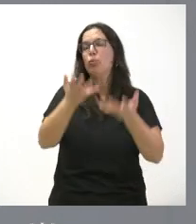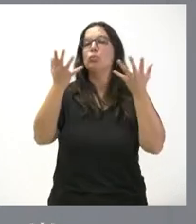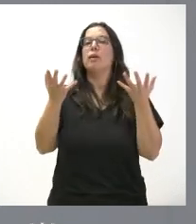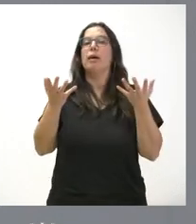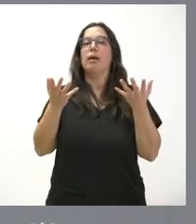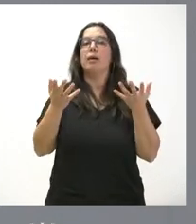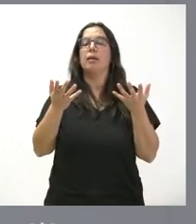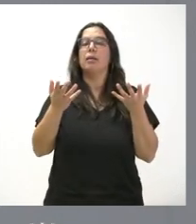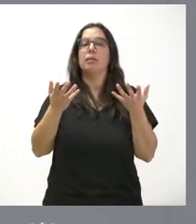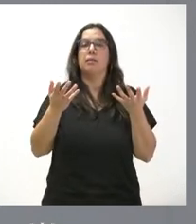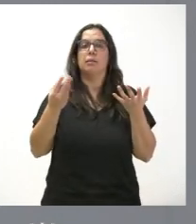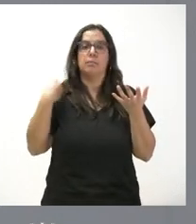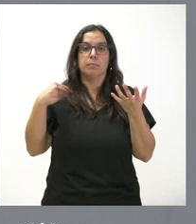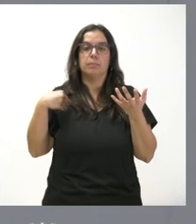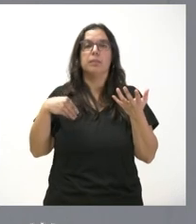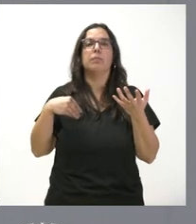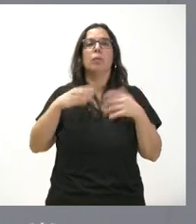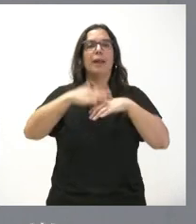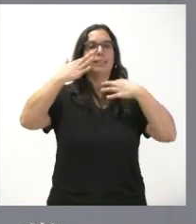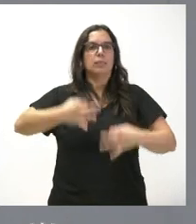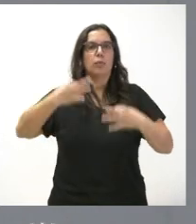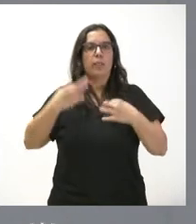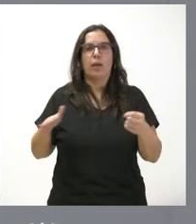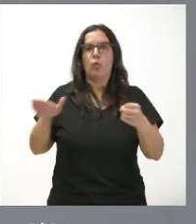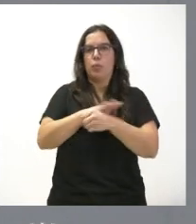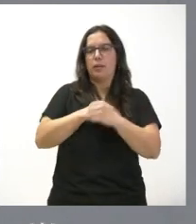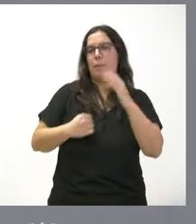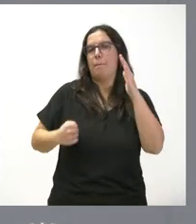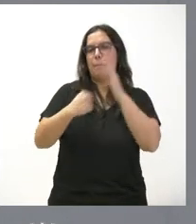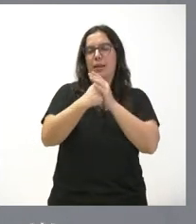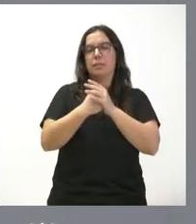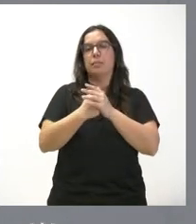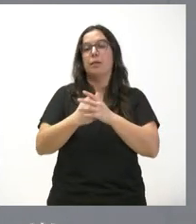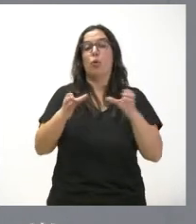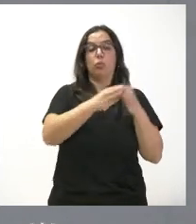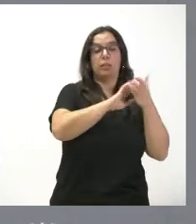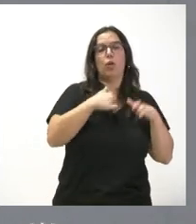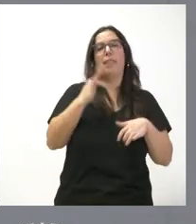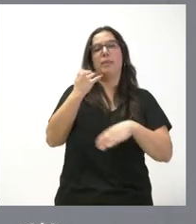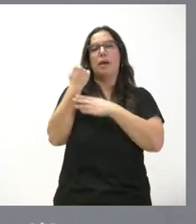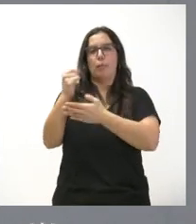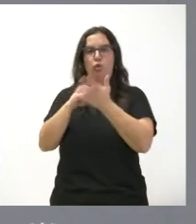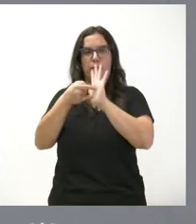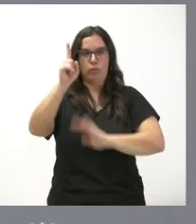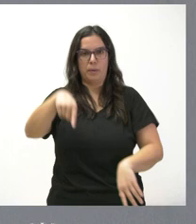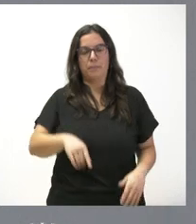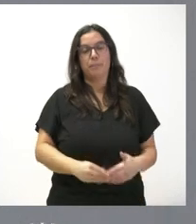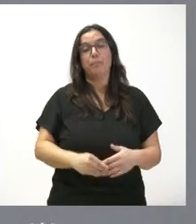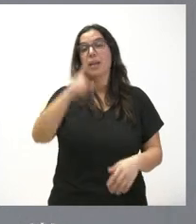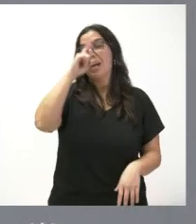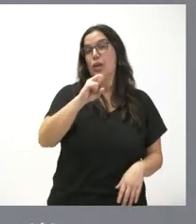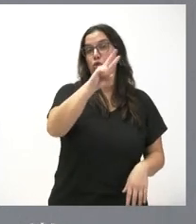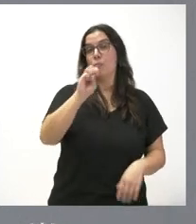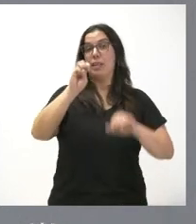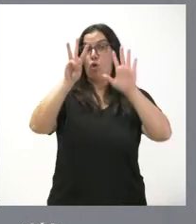dotaciones para garantizar una mayor cobertura contando siempre con el apoyo técnico de la Junta de Castilla y León. En el año 2008, hace